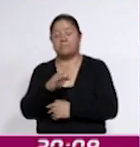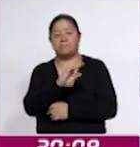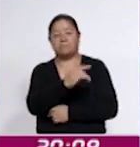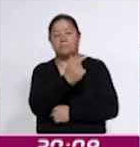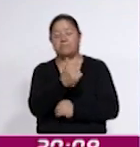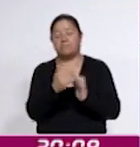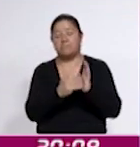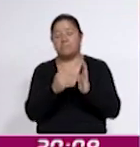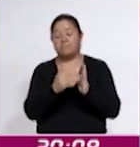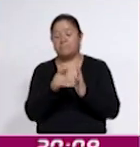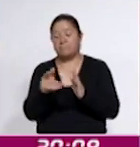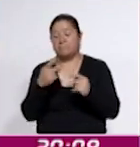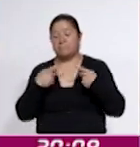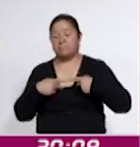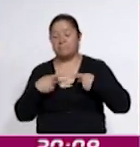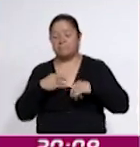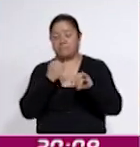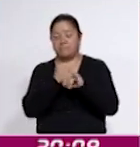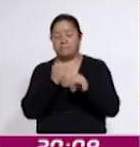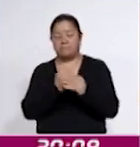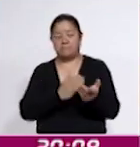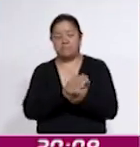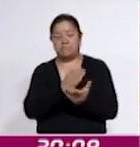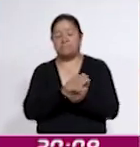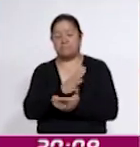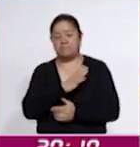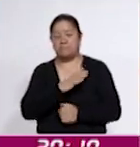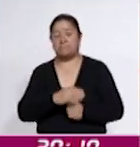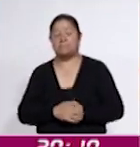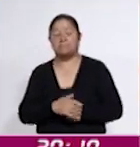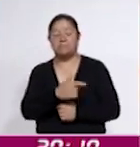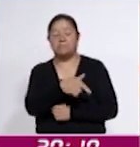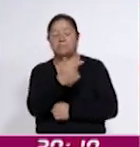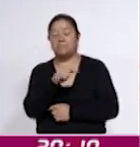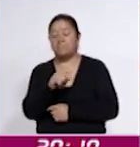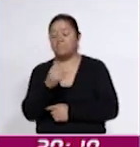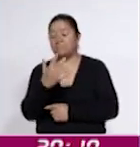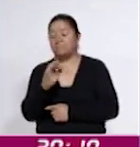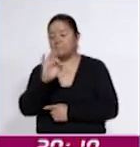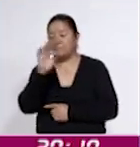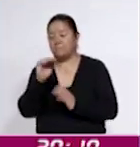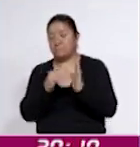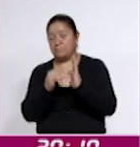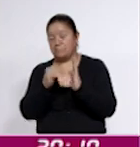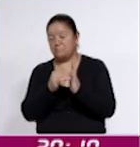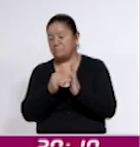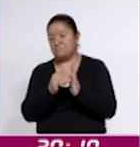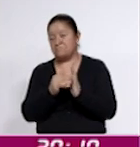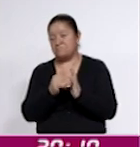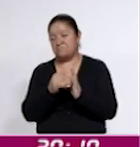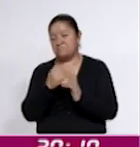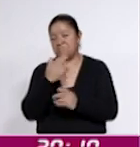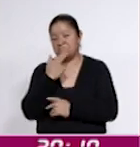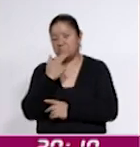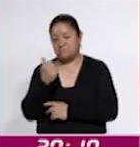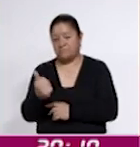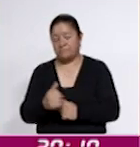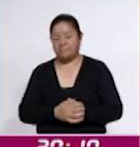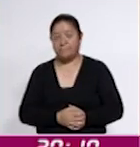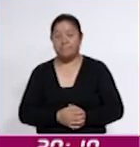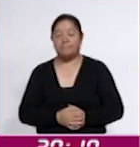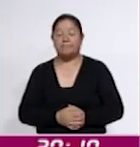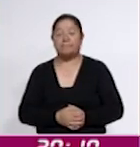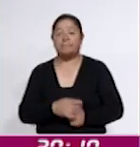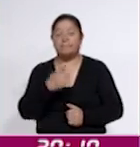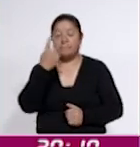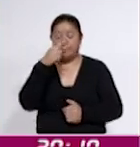de personas tienen acceso a Internet en México. Sin embargo, 12.5 millones no lo saben usar. Para cerrar esa brecha digital,